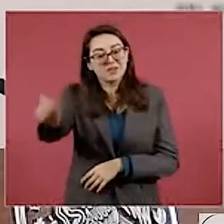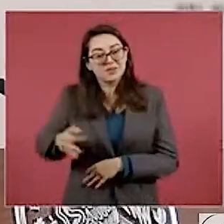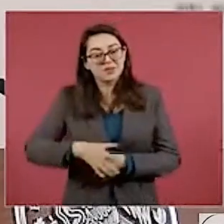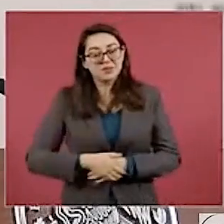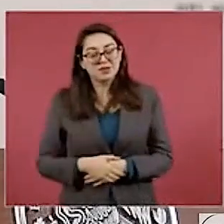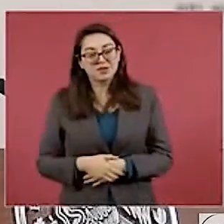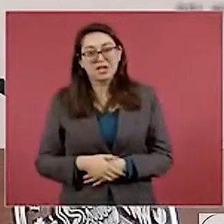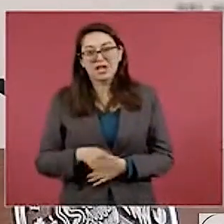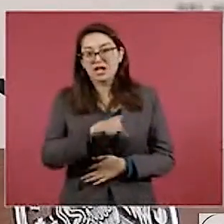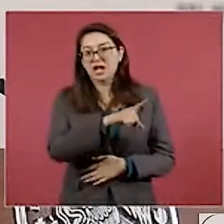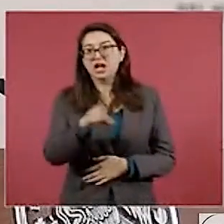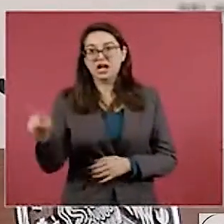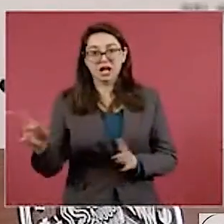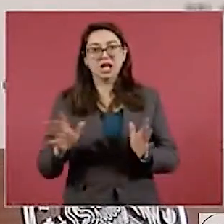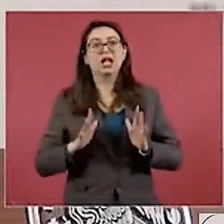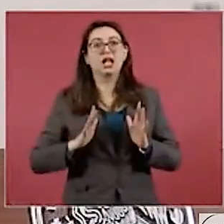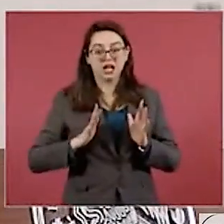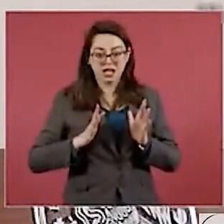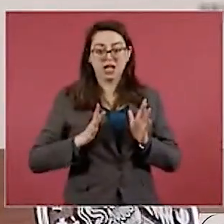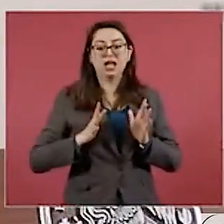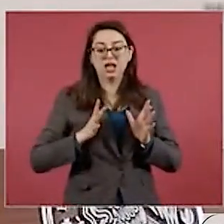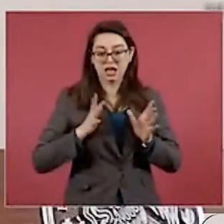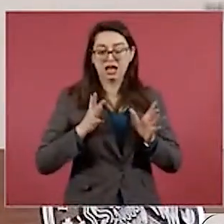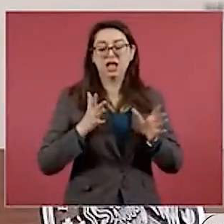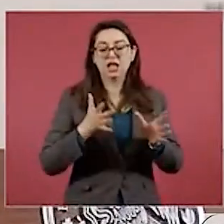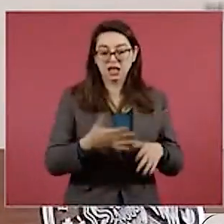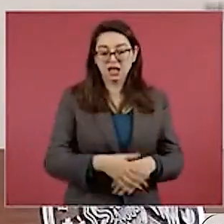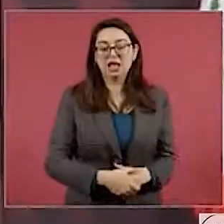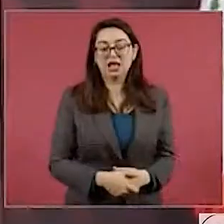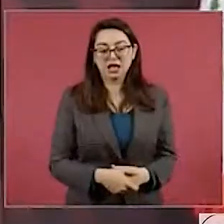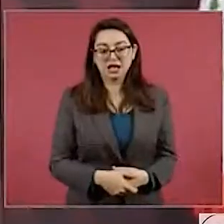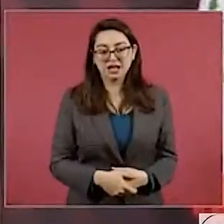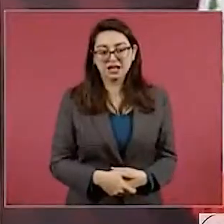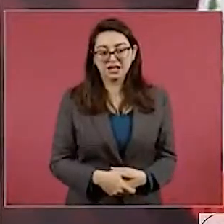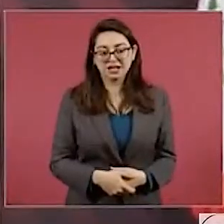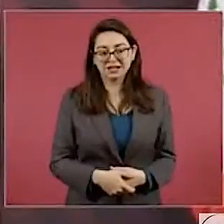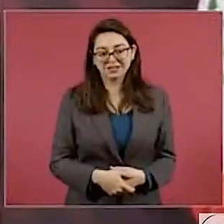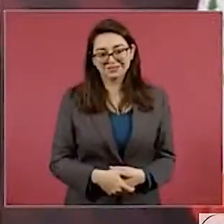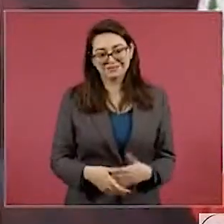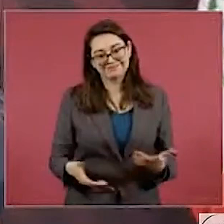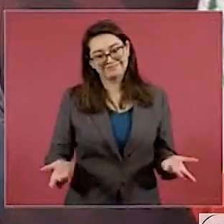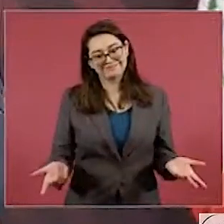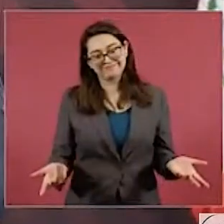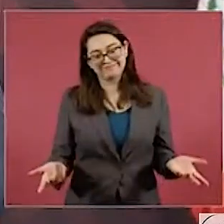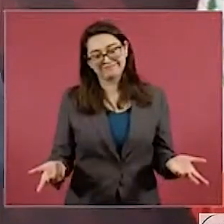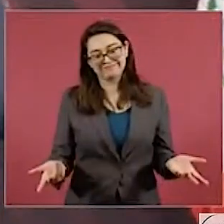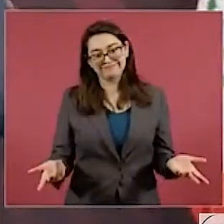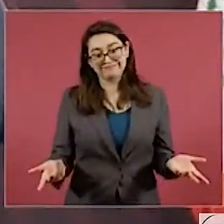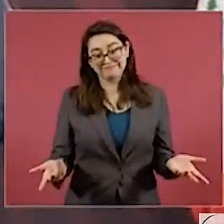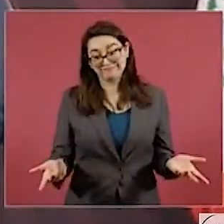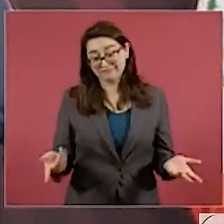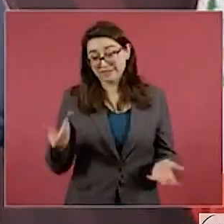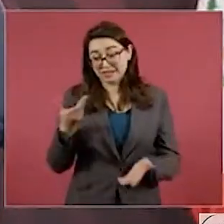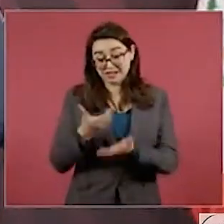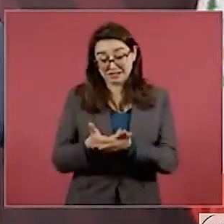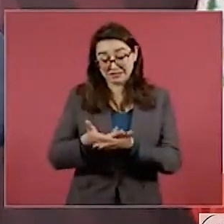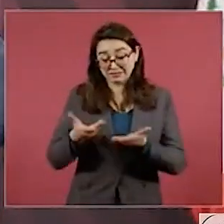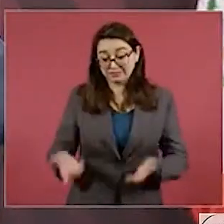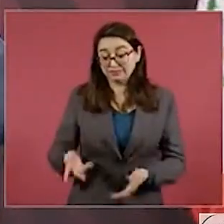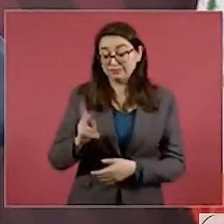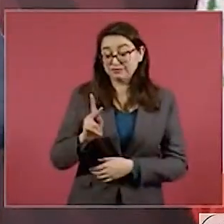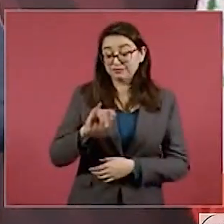lo que hace el Poder Judicial, tenemos que andar ahí hasta donde podemos,